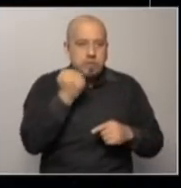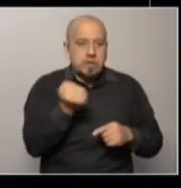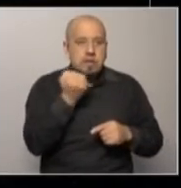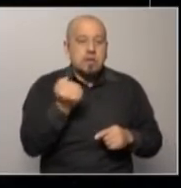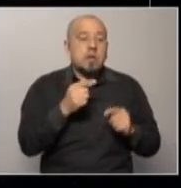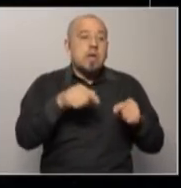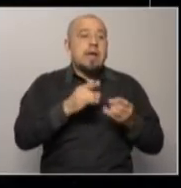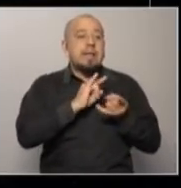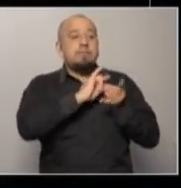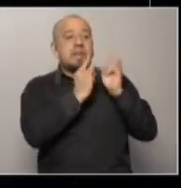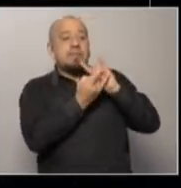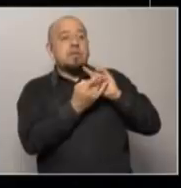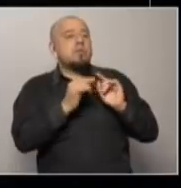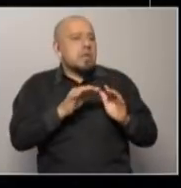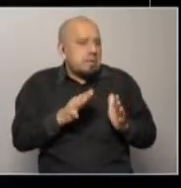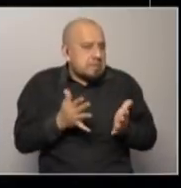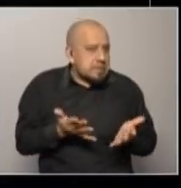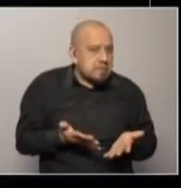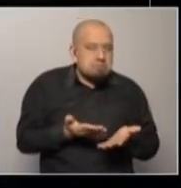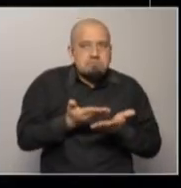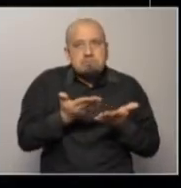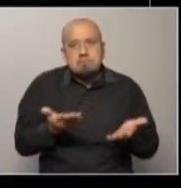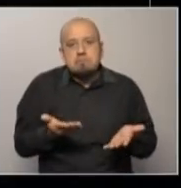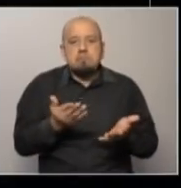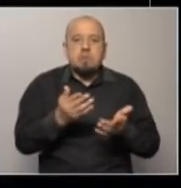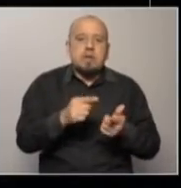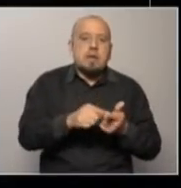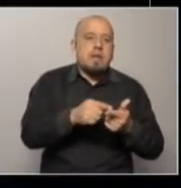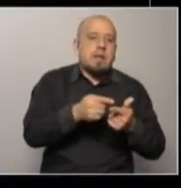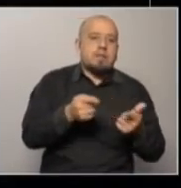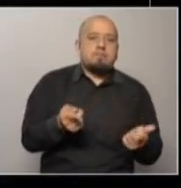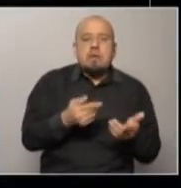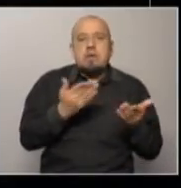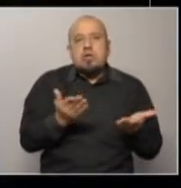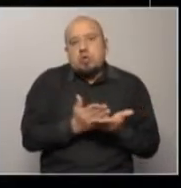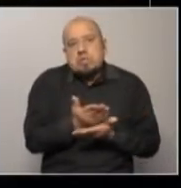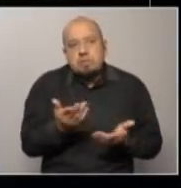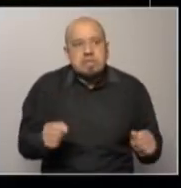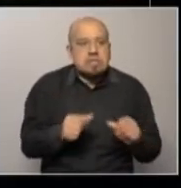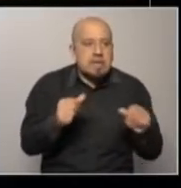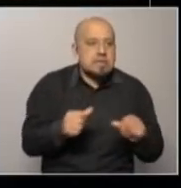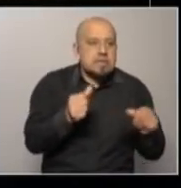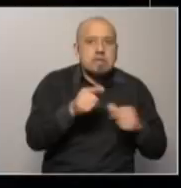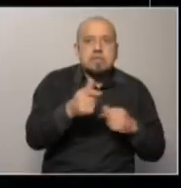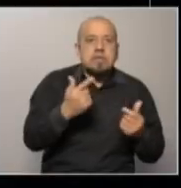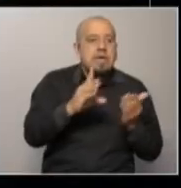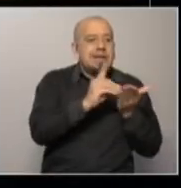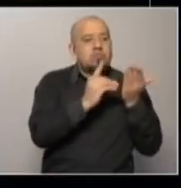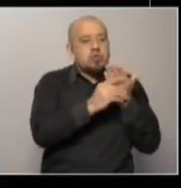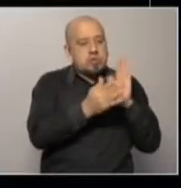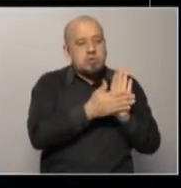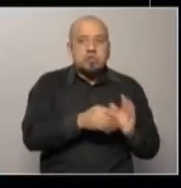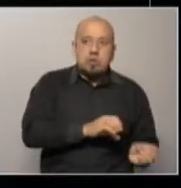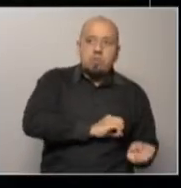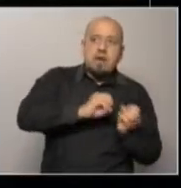En el Parlamento, ¿qué va a pasar? Bueno, lo va a tratar, lo que siempre se hace es que se envía el proyecto a la Cámara de Diputados,